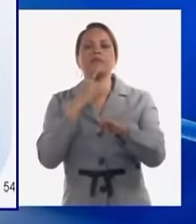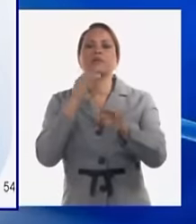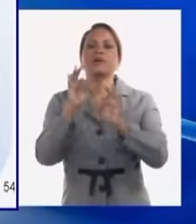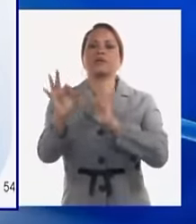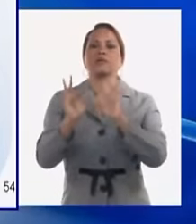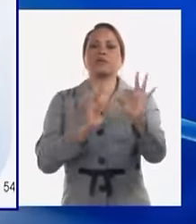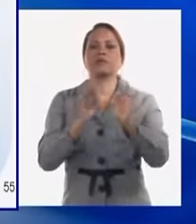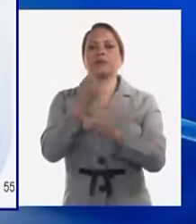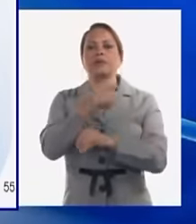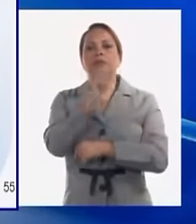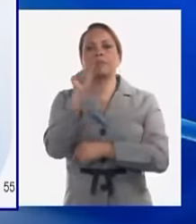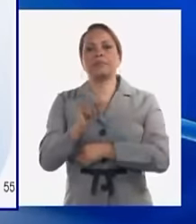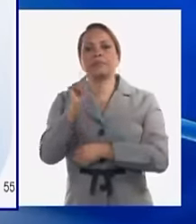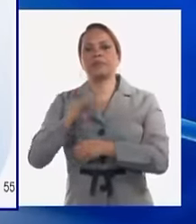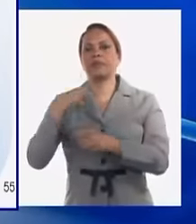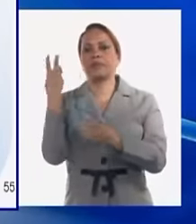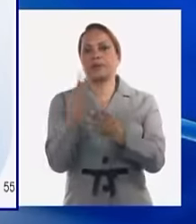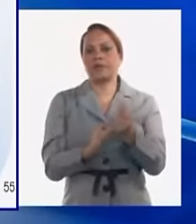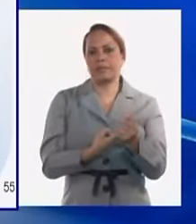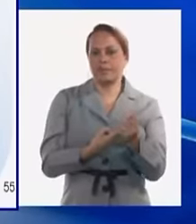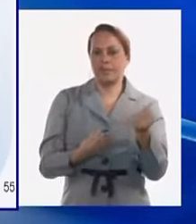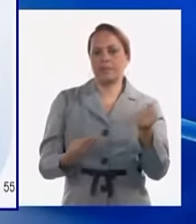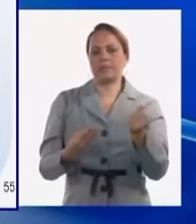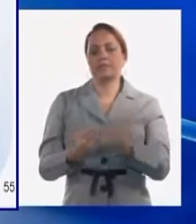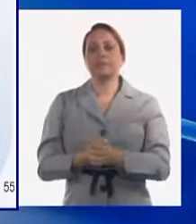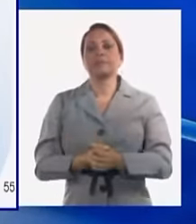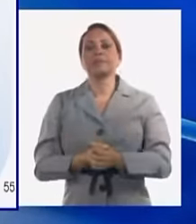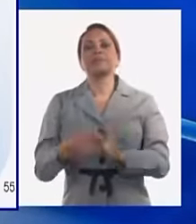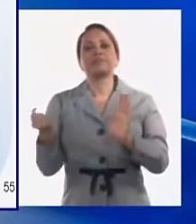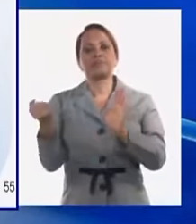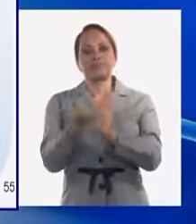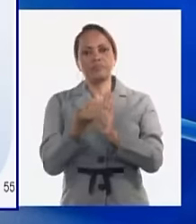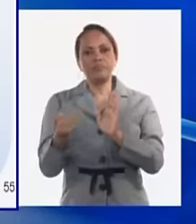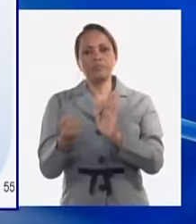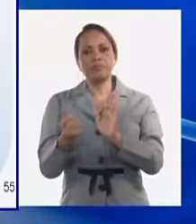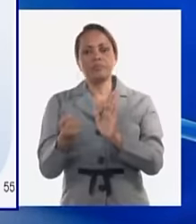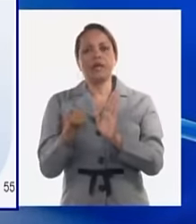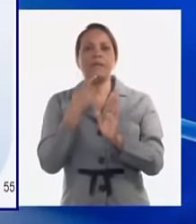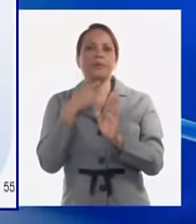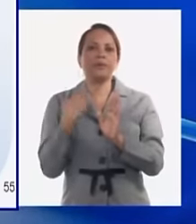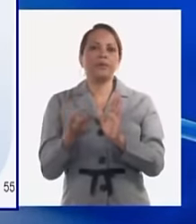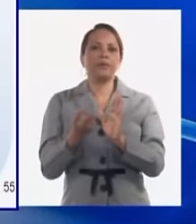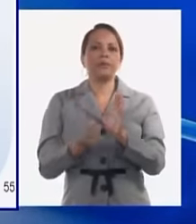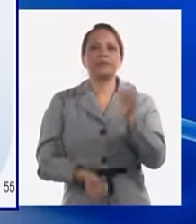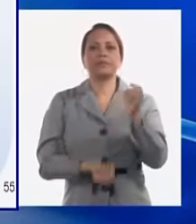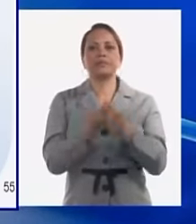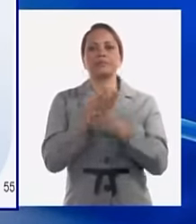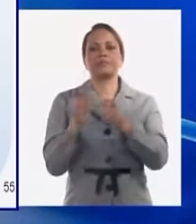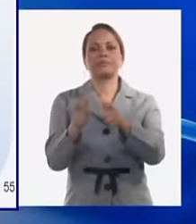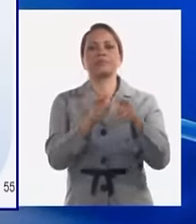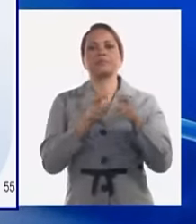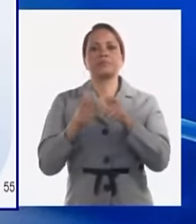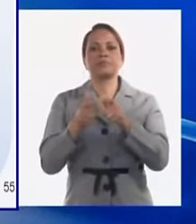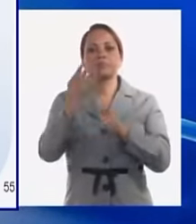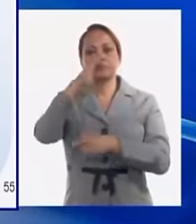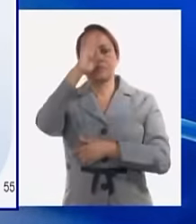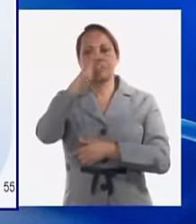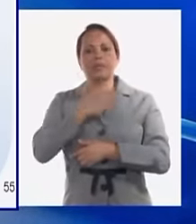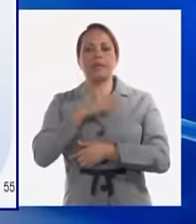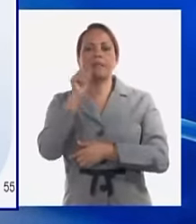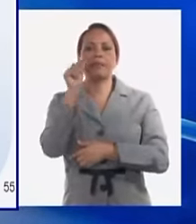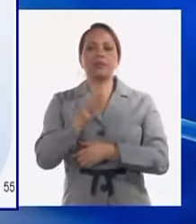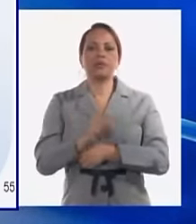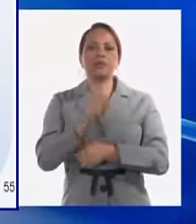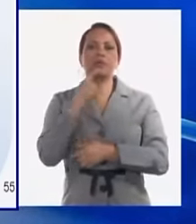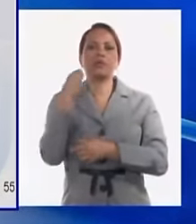personas con discapacidad y se aprobó se constituyó la asociación cubana de personas